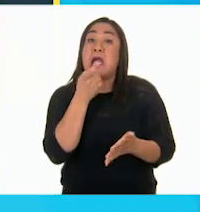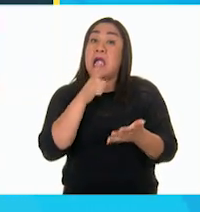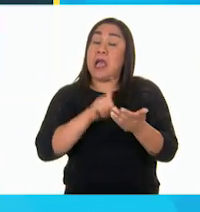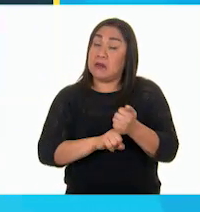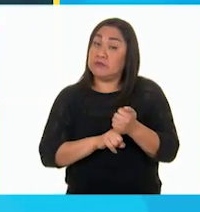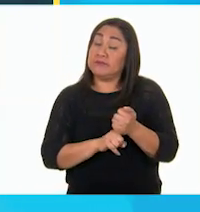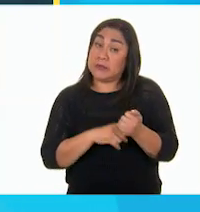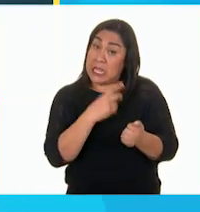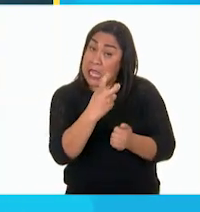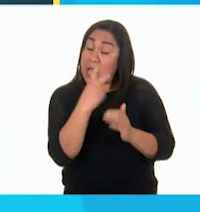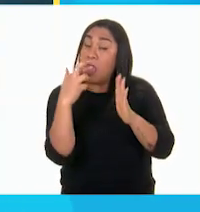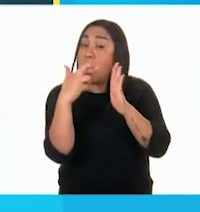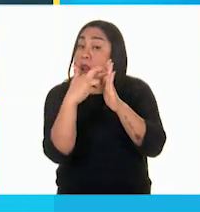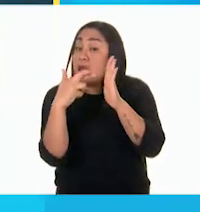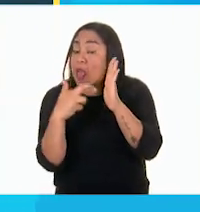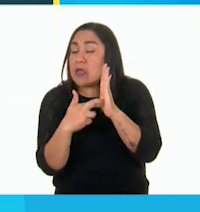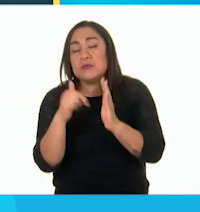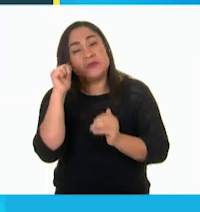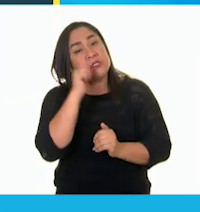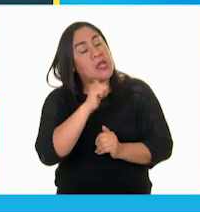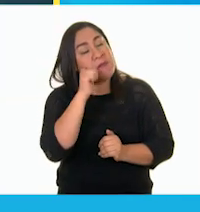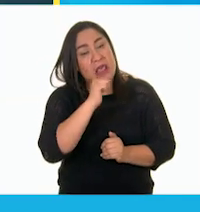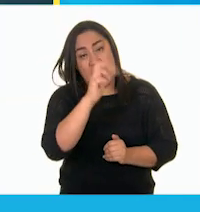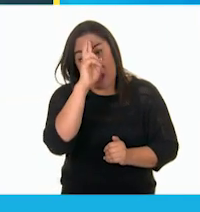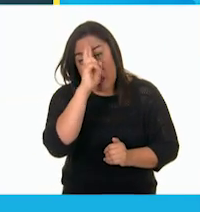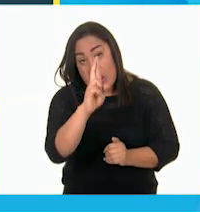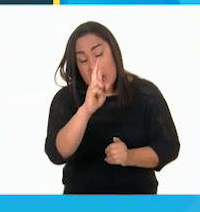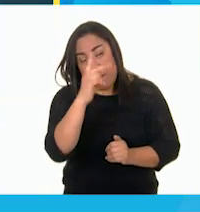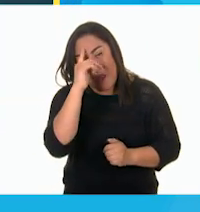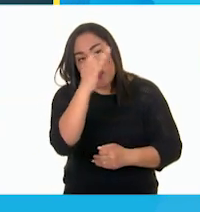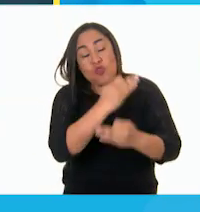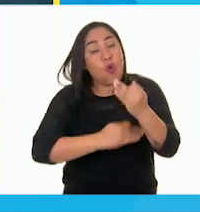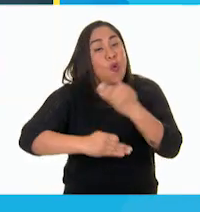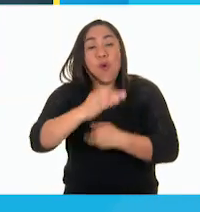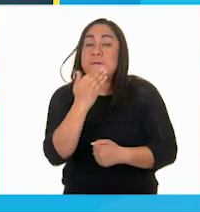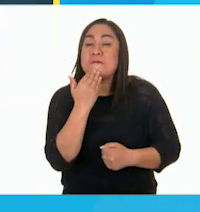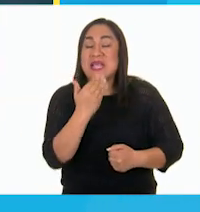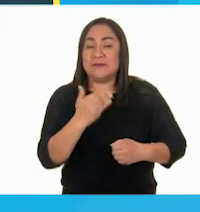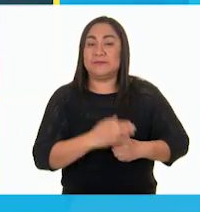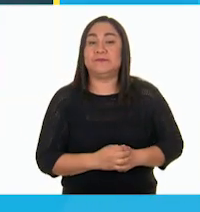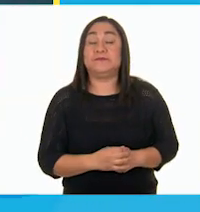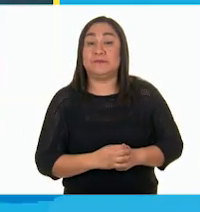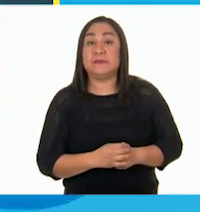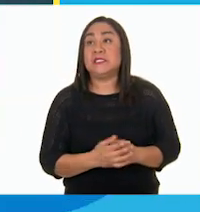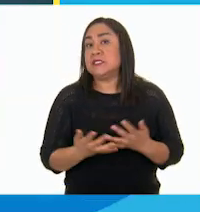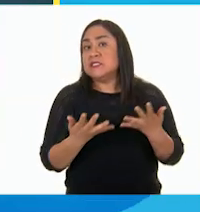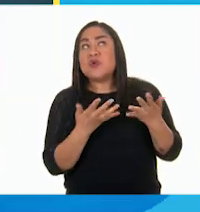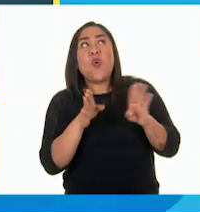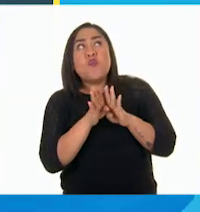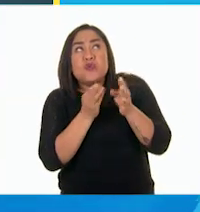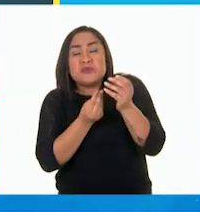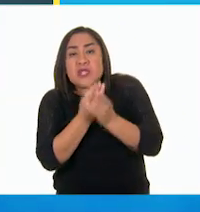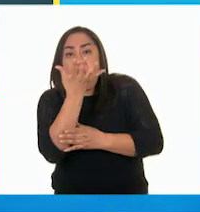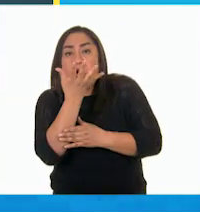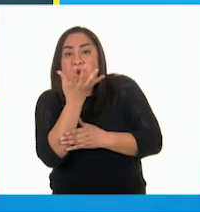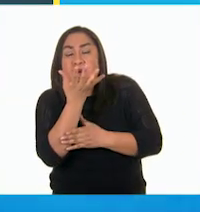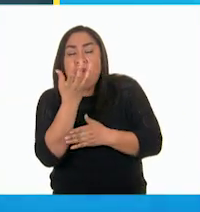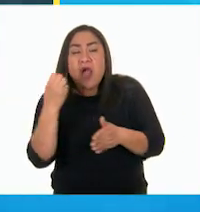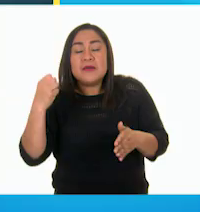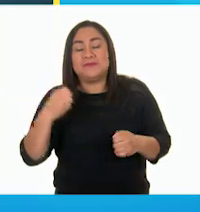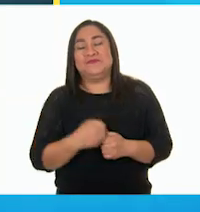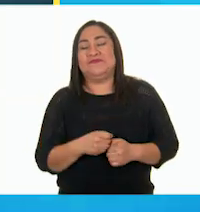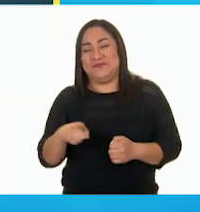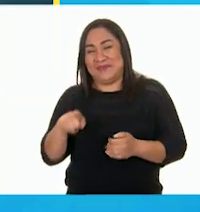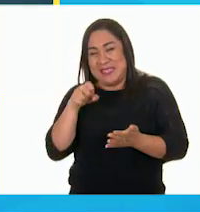reglas que debían de respetarse para el bien de todos. Pero ahora tenían que salir. El